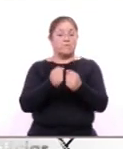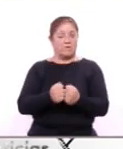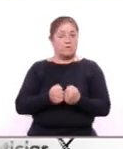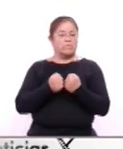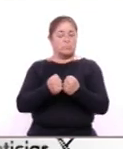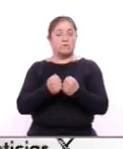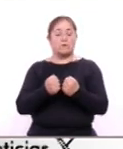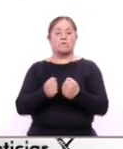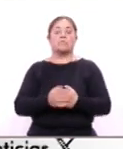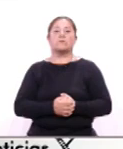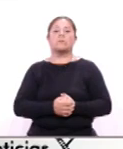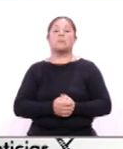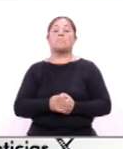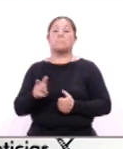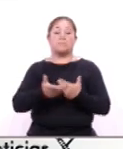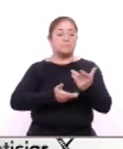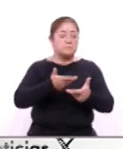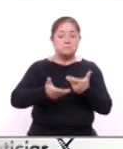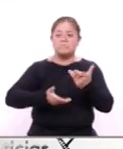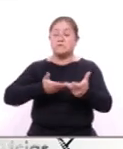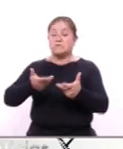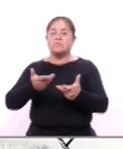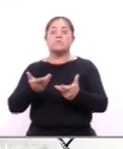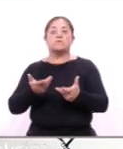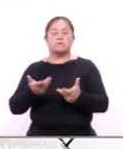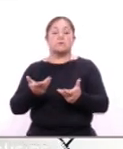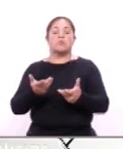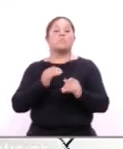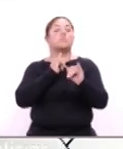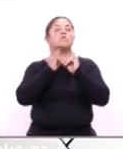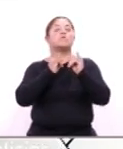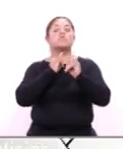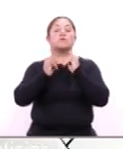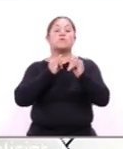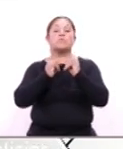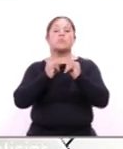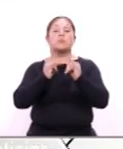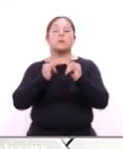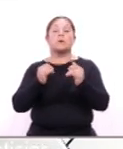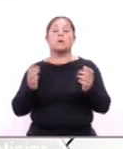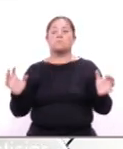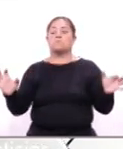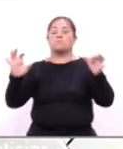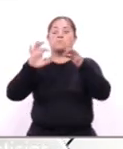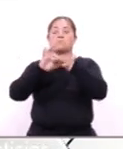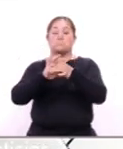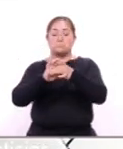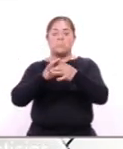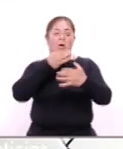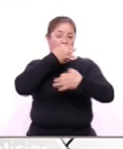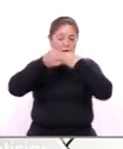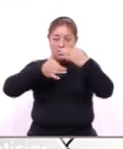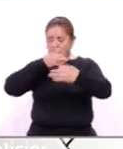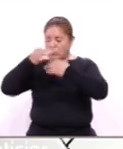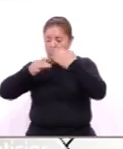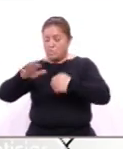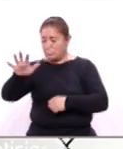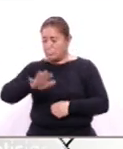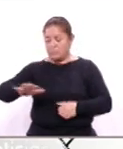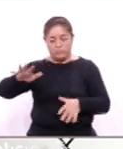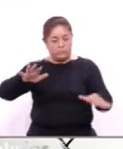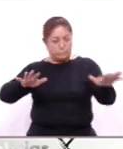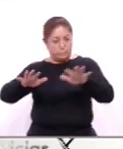su papel para servir como puente como intérprete y promotora entre los escenarios concretos que involucran